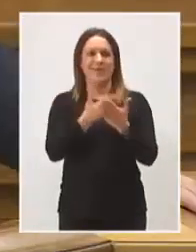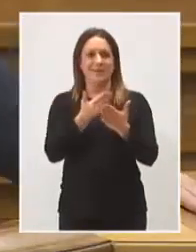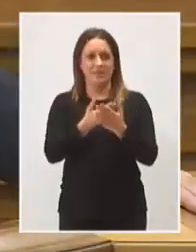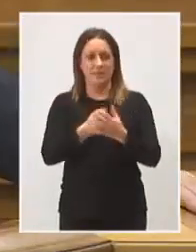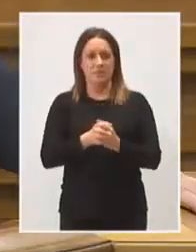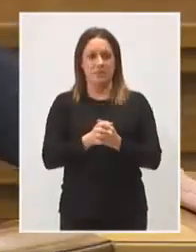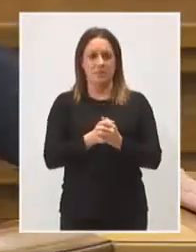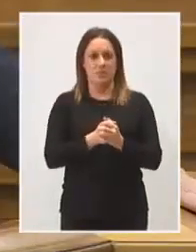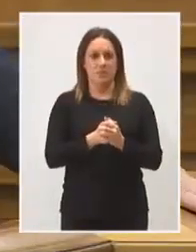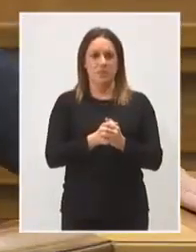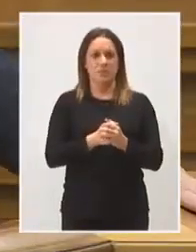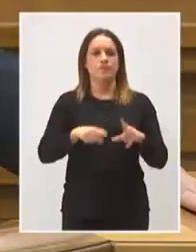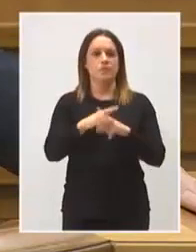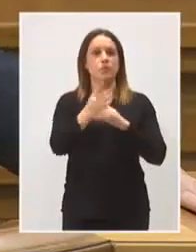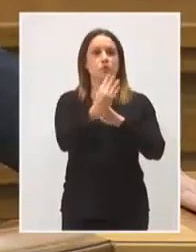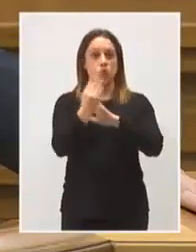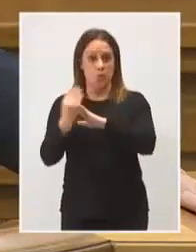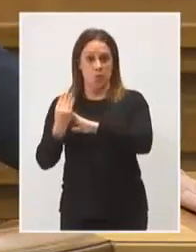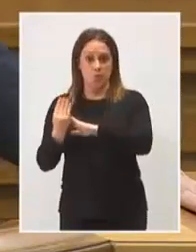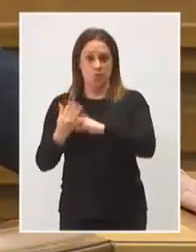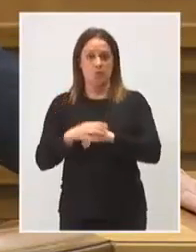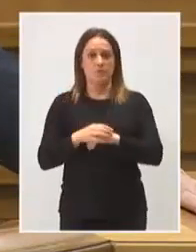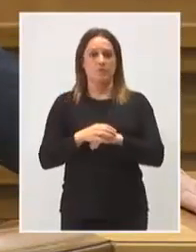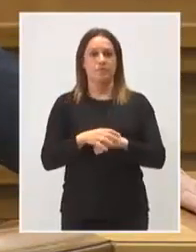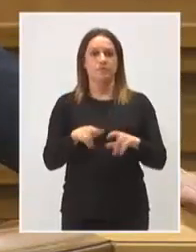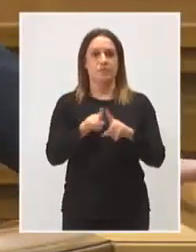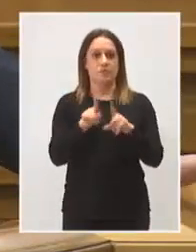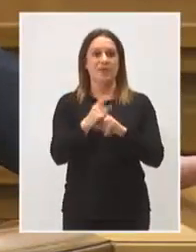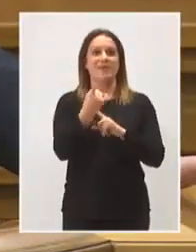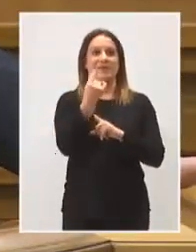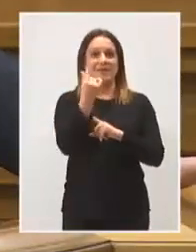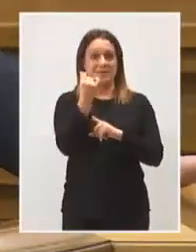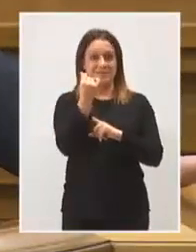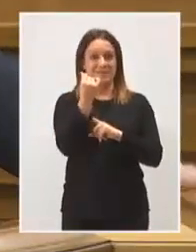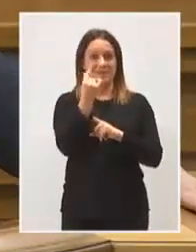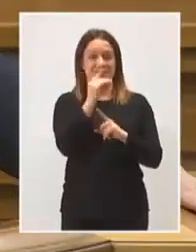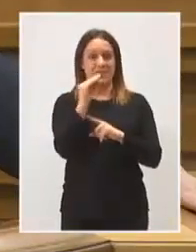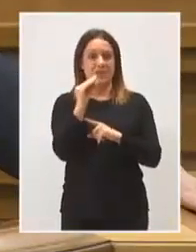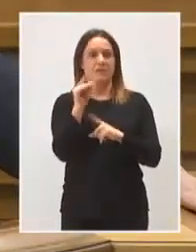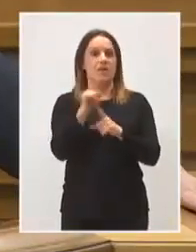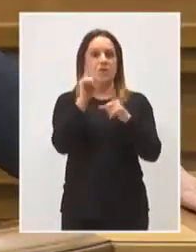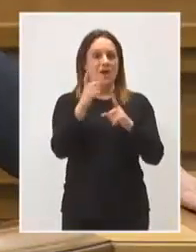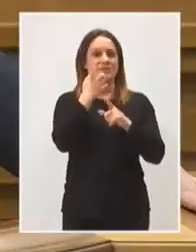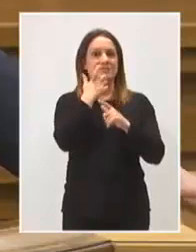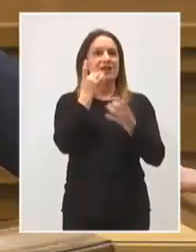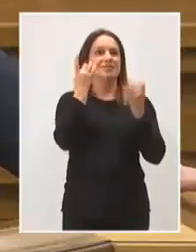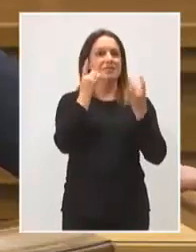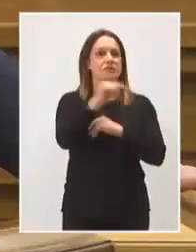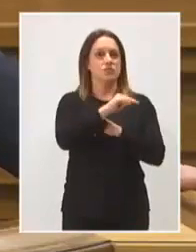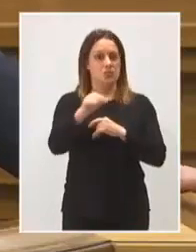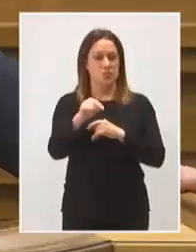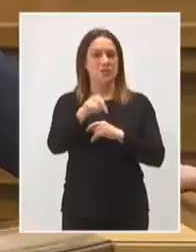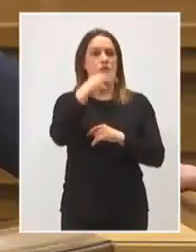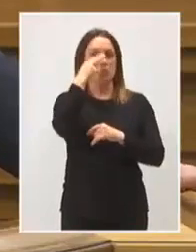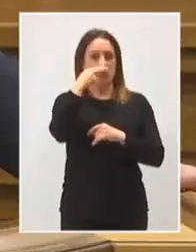los cobros y también las cuantidades, aunque no se hayan prestado las actividades. Esto me importa, me